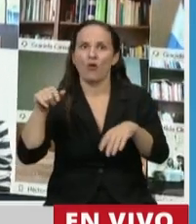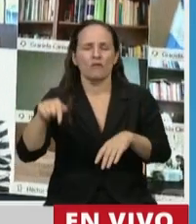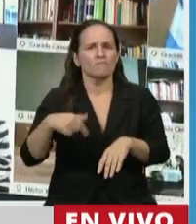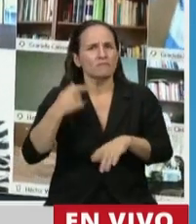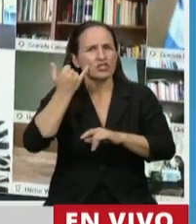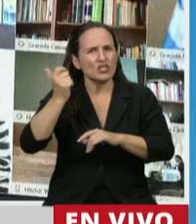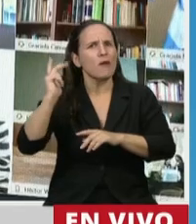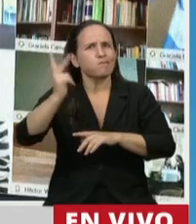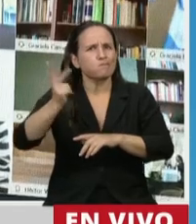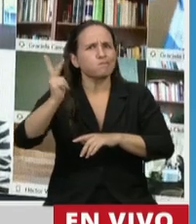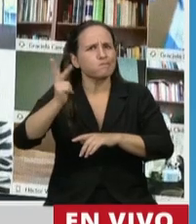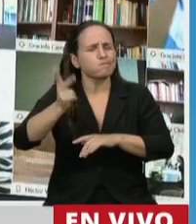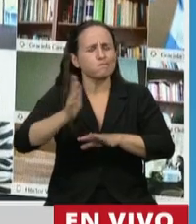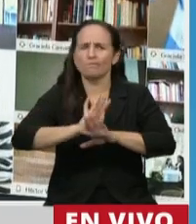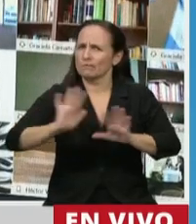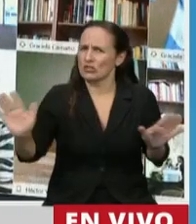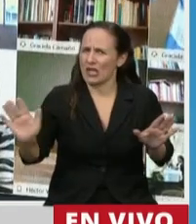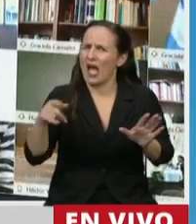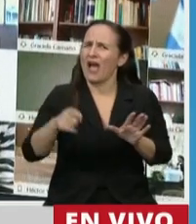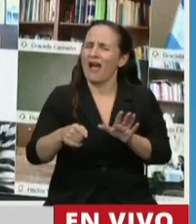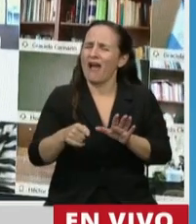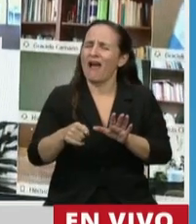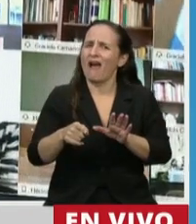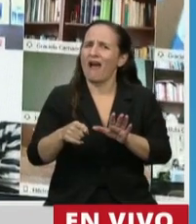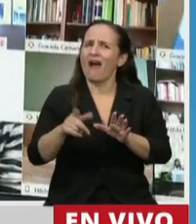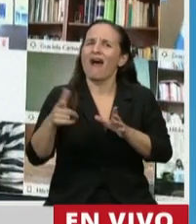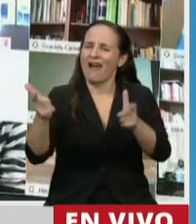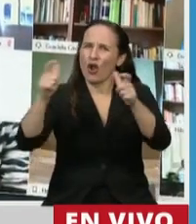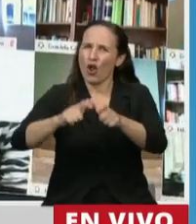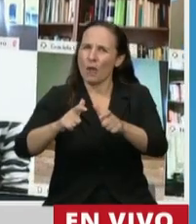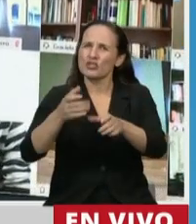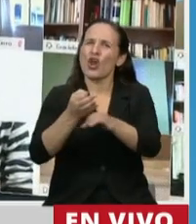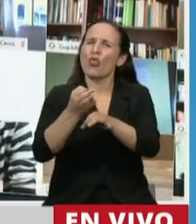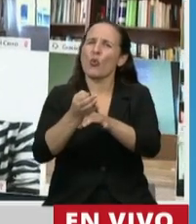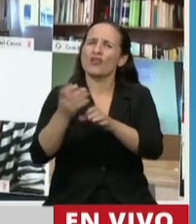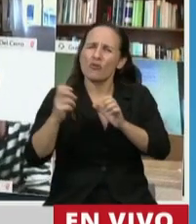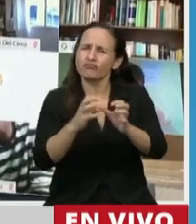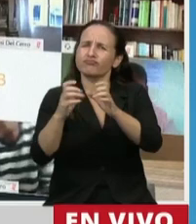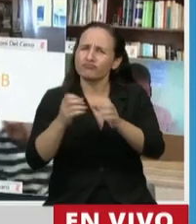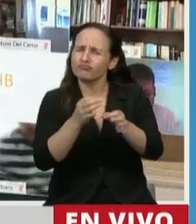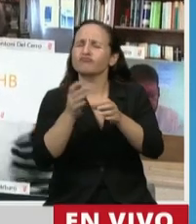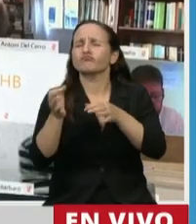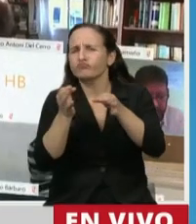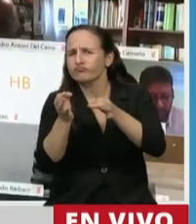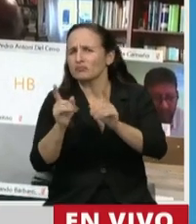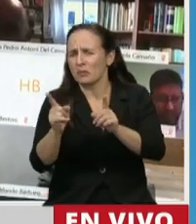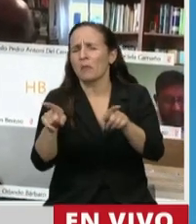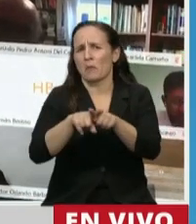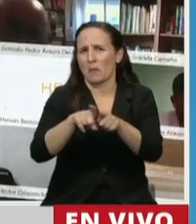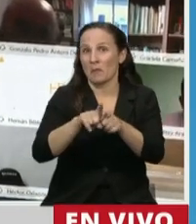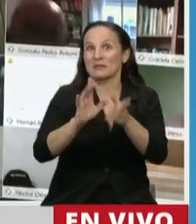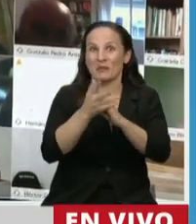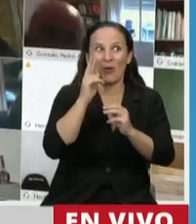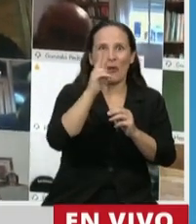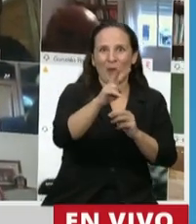mencionó y que se han dado en el marco de la discusión en la Comisión de Educación, como también veo que se van dando en los medios de